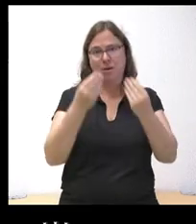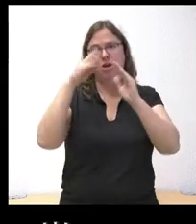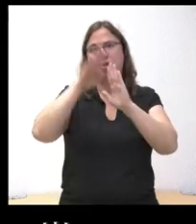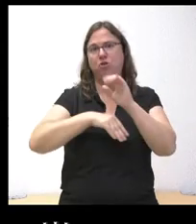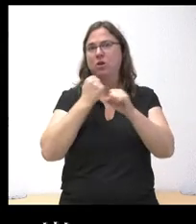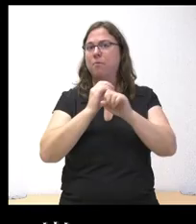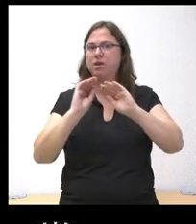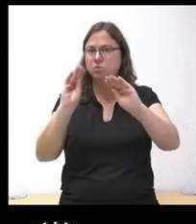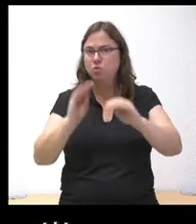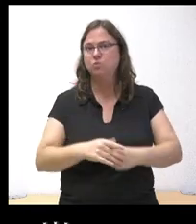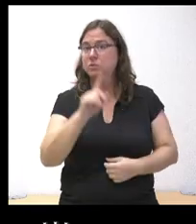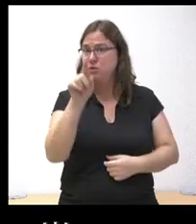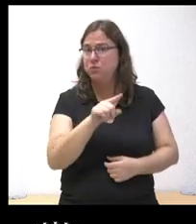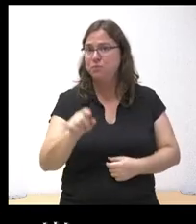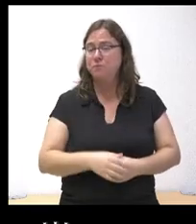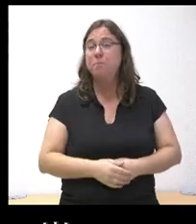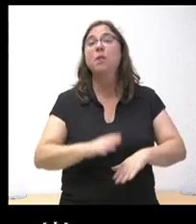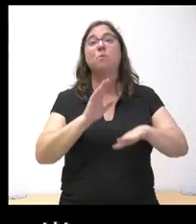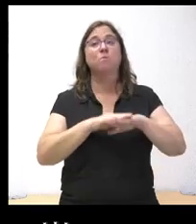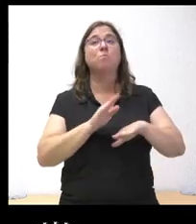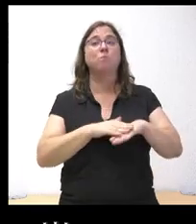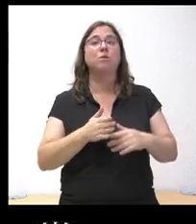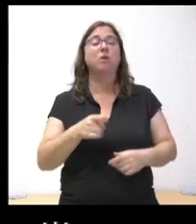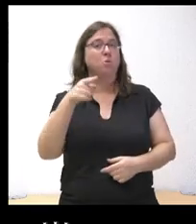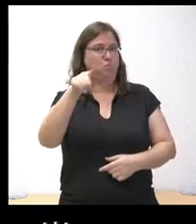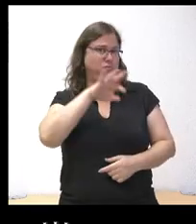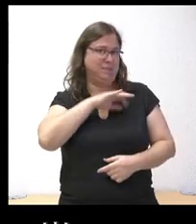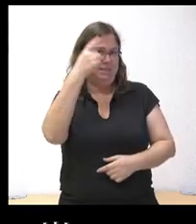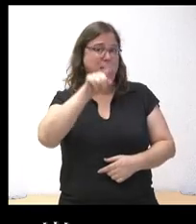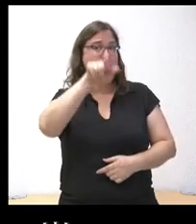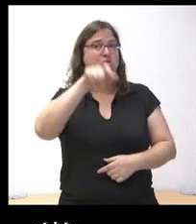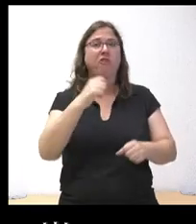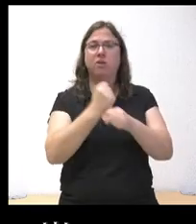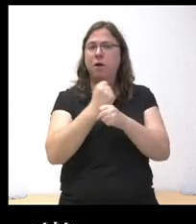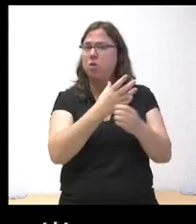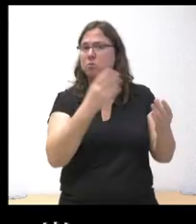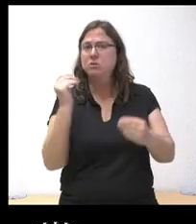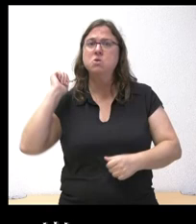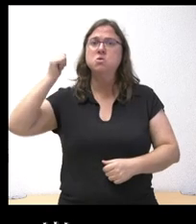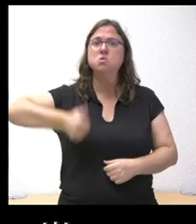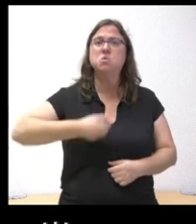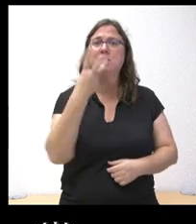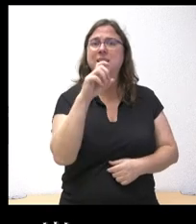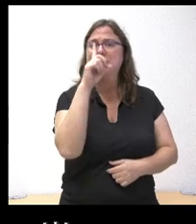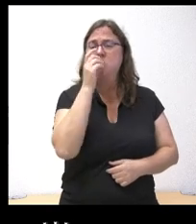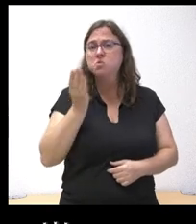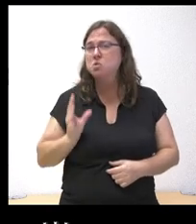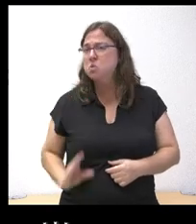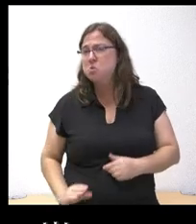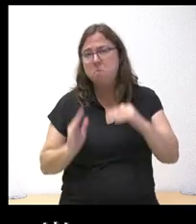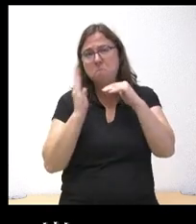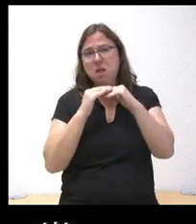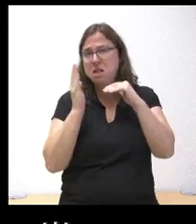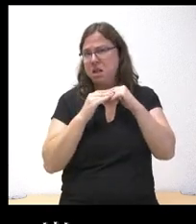laborales? Más que nada porque, como usted se imaginará, hay muchos trabajadores que llevan 30 años y cobran a un salario mínimo